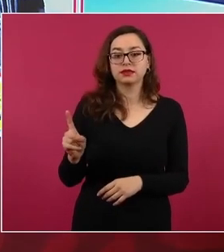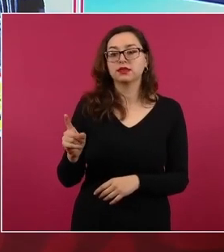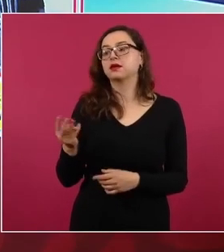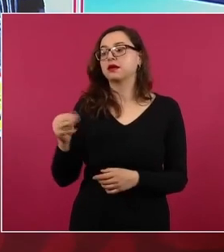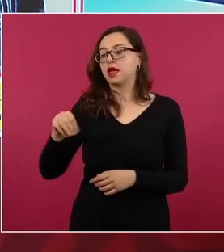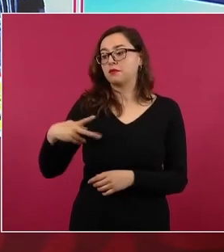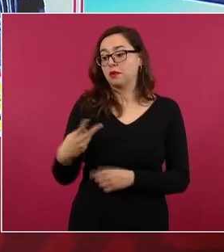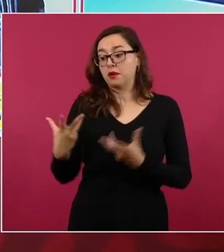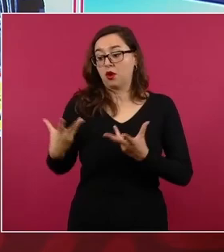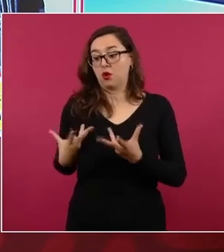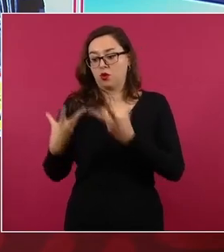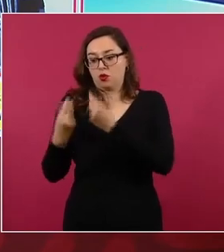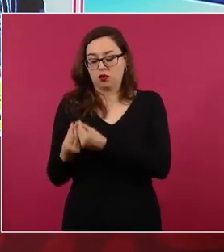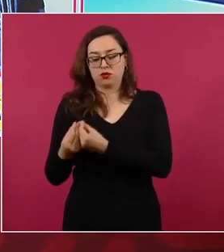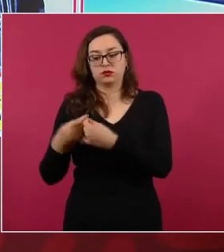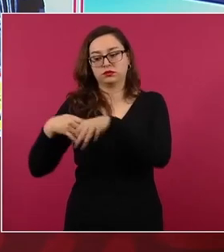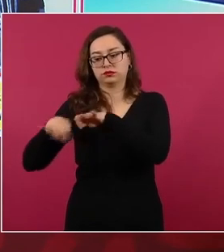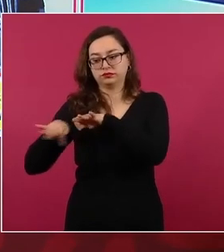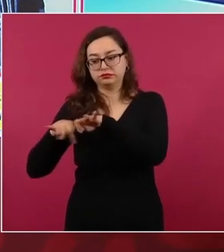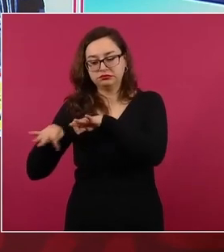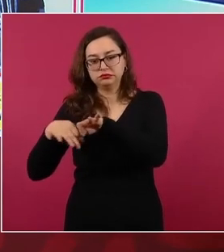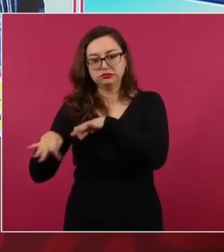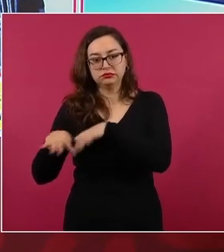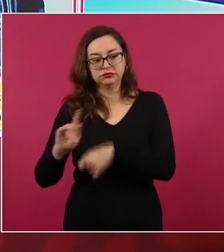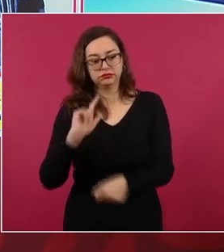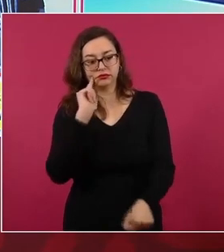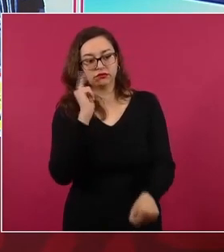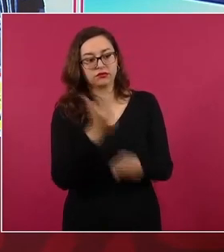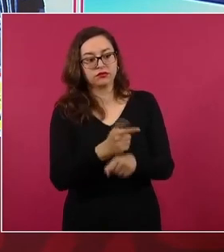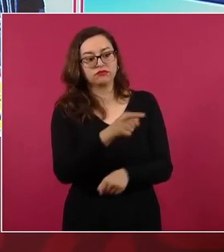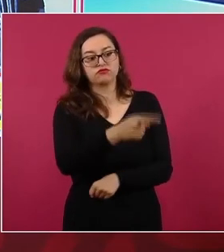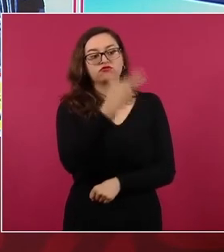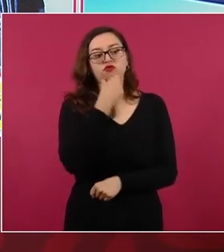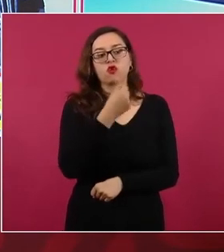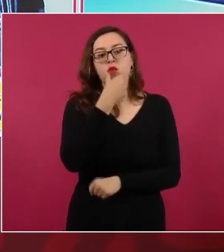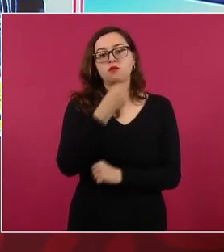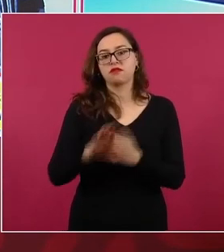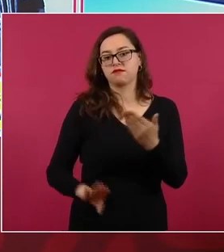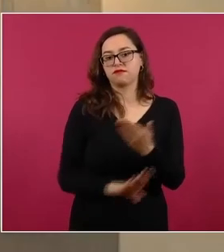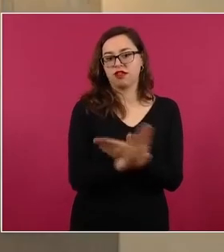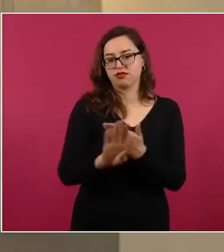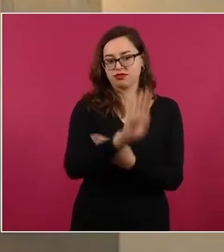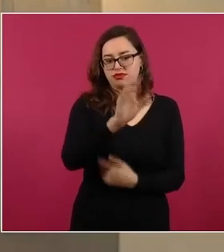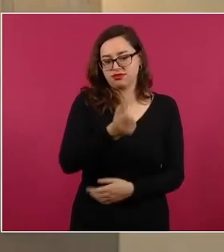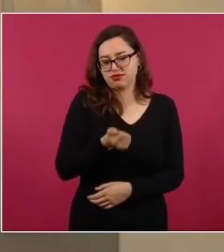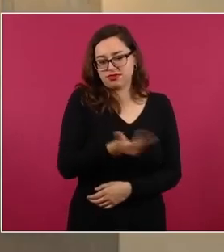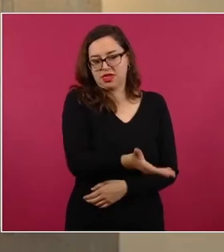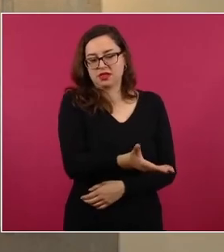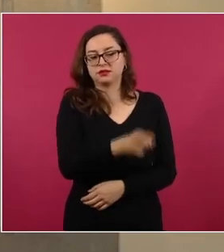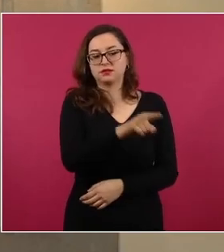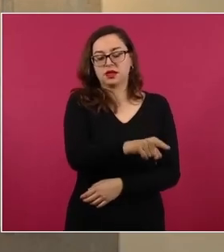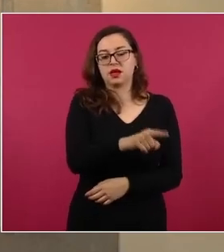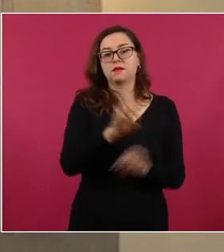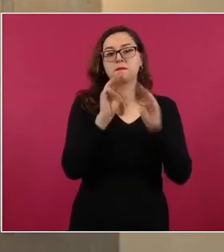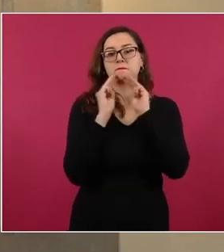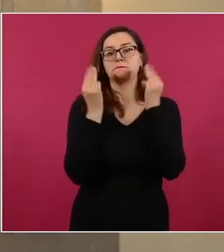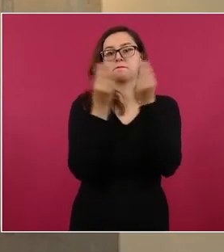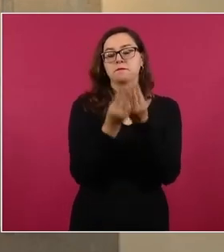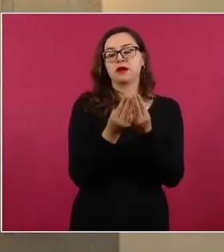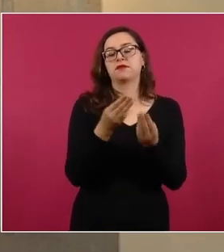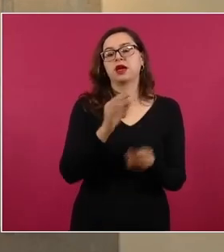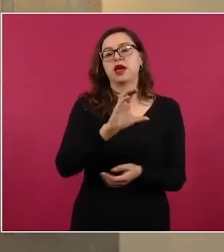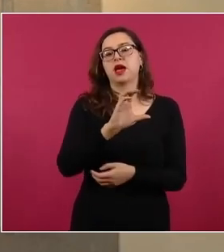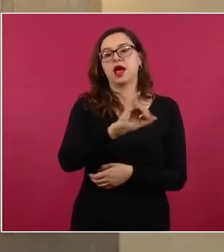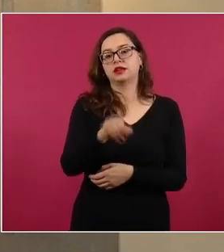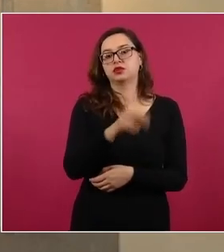al presunto secuestrador conocido como el fantasma Rafael N., que es un presunto integrante del cártel Jalisco Nueva